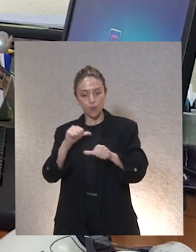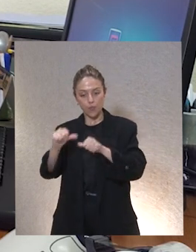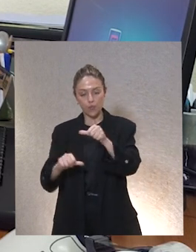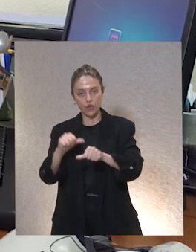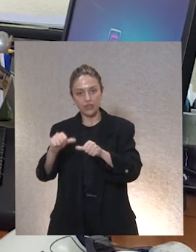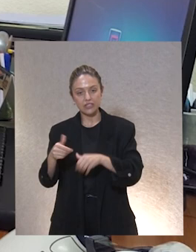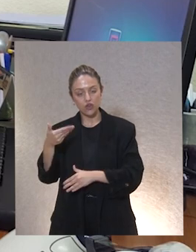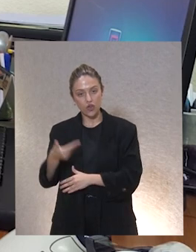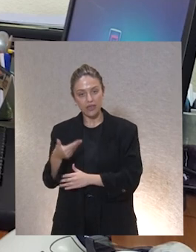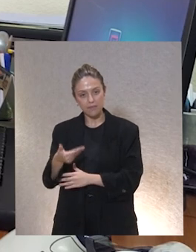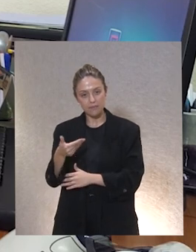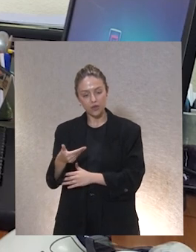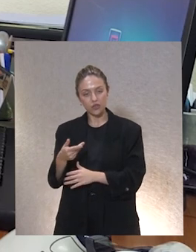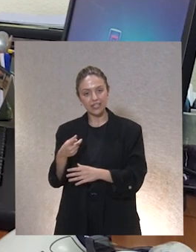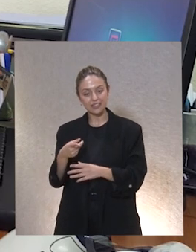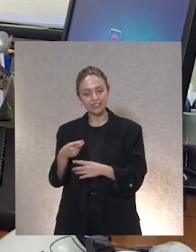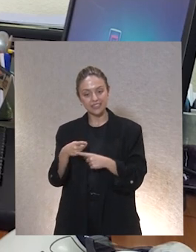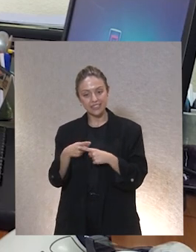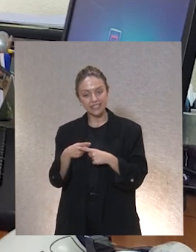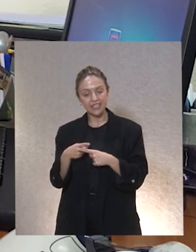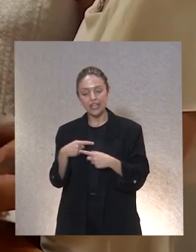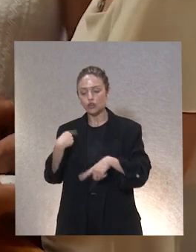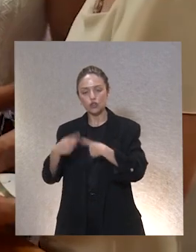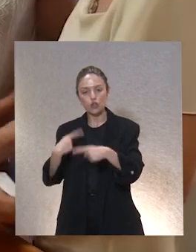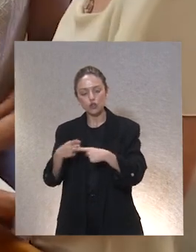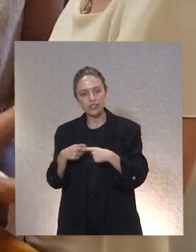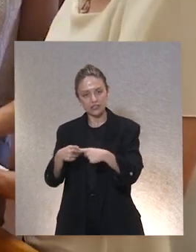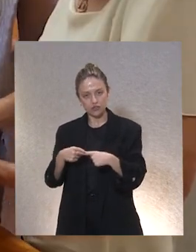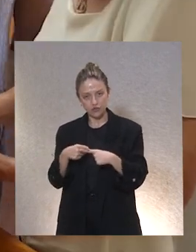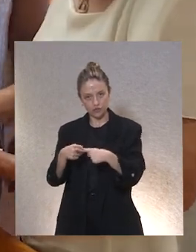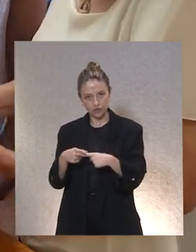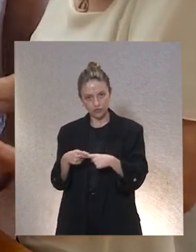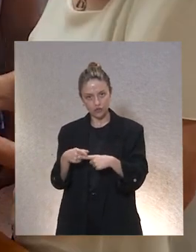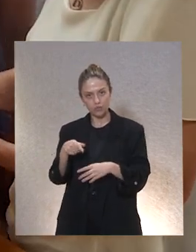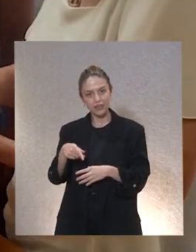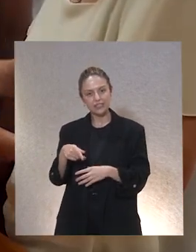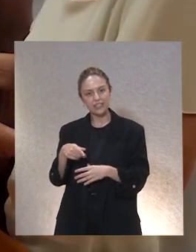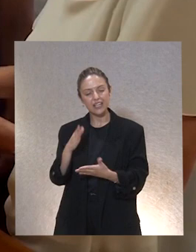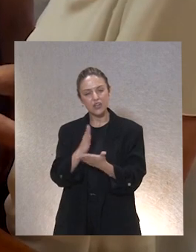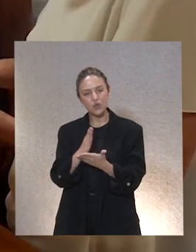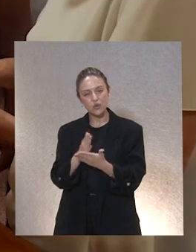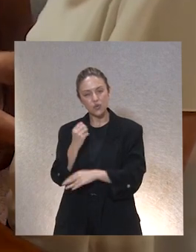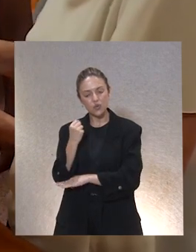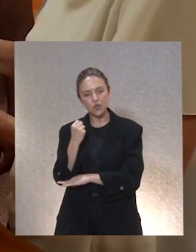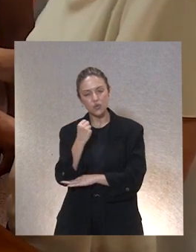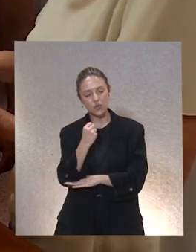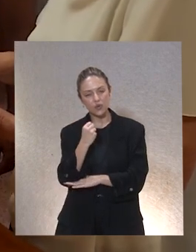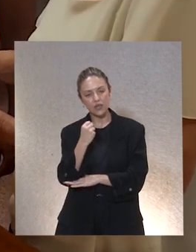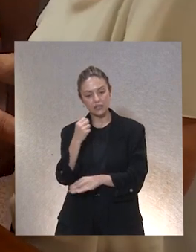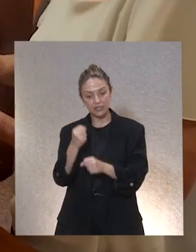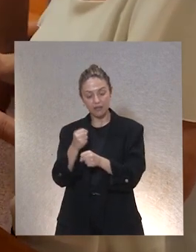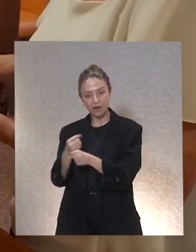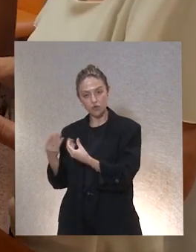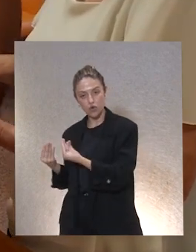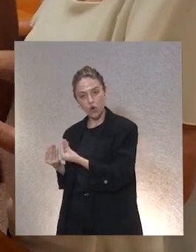para un Melina y que comparten con ella su día a día. Las personas que formamos parte de su círculo de apoyo trabajamos con ella para